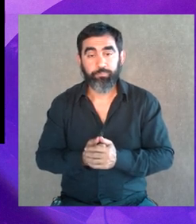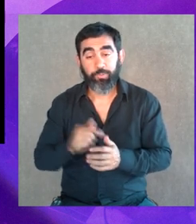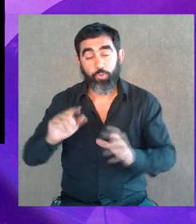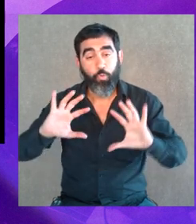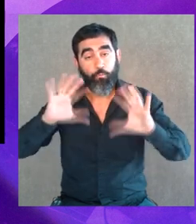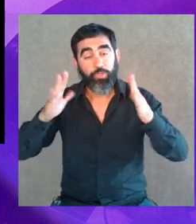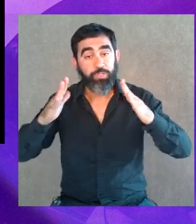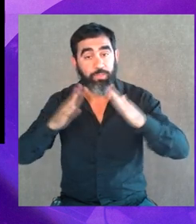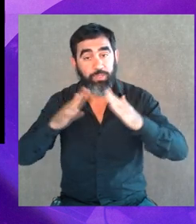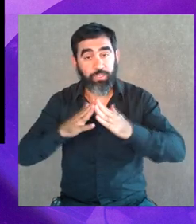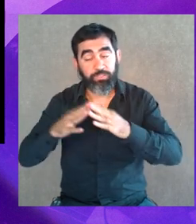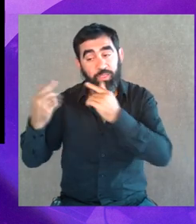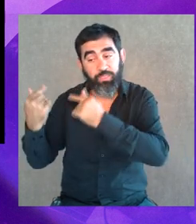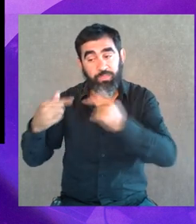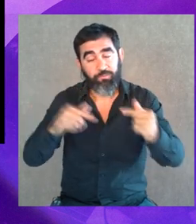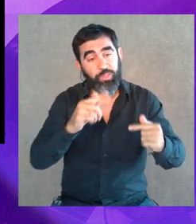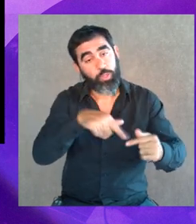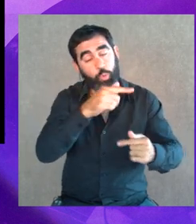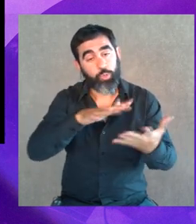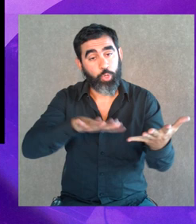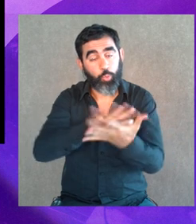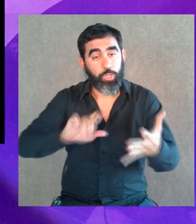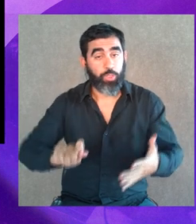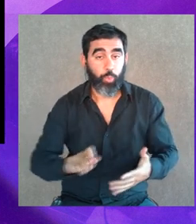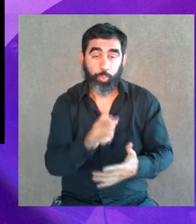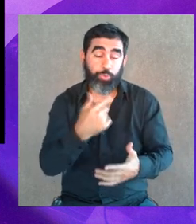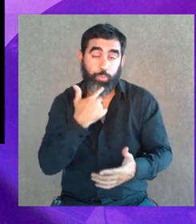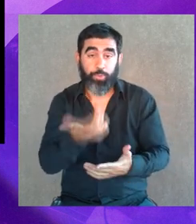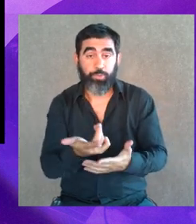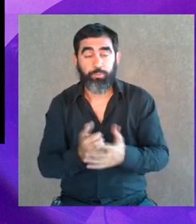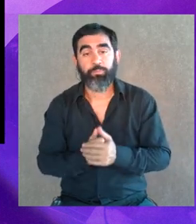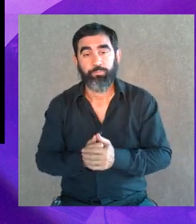un caso de violencia doméstica no es lo mismo que cualquier caso penal,